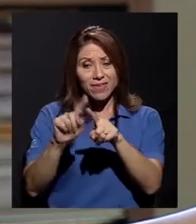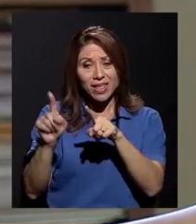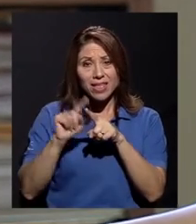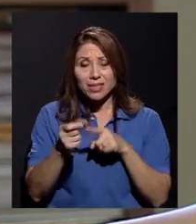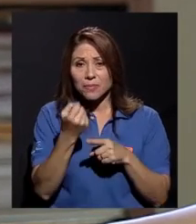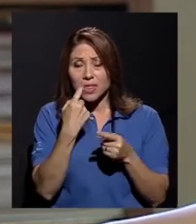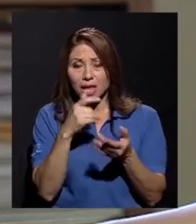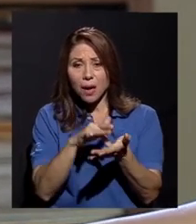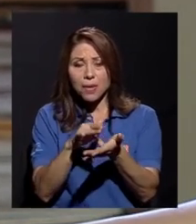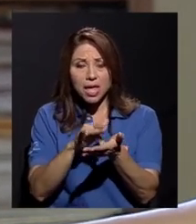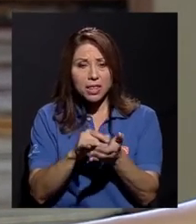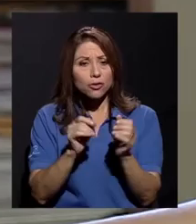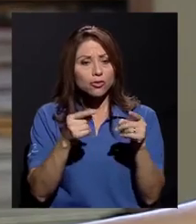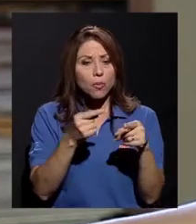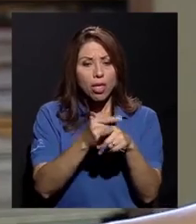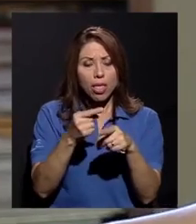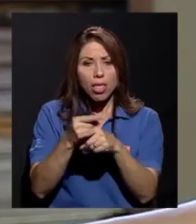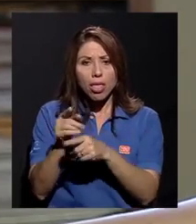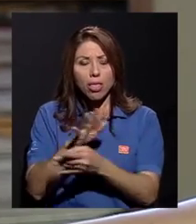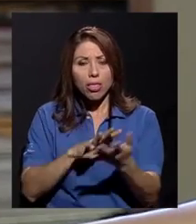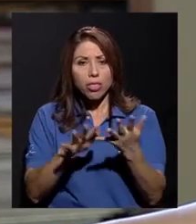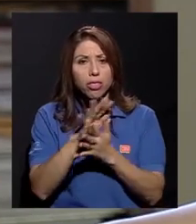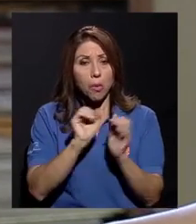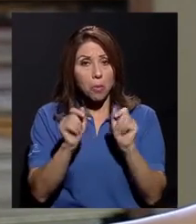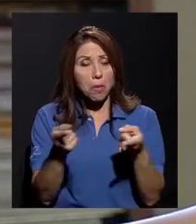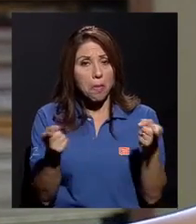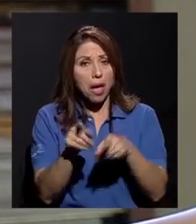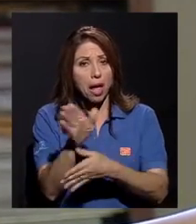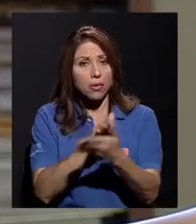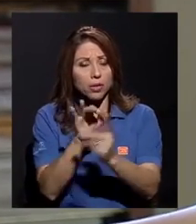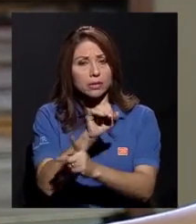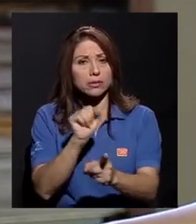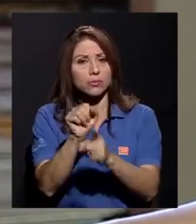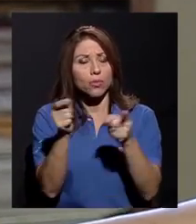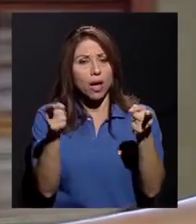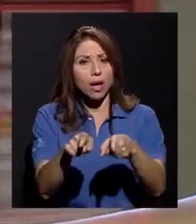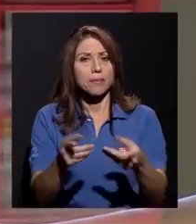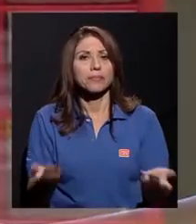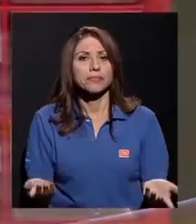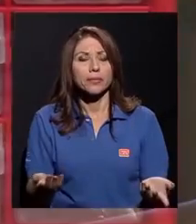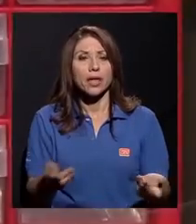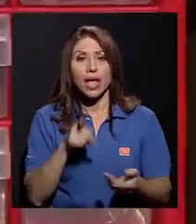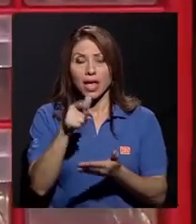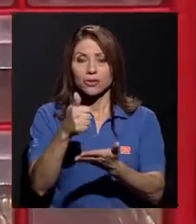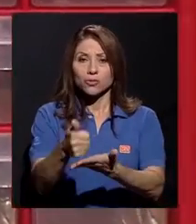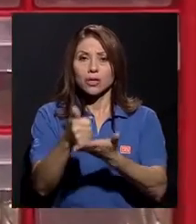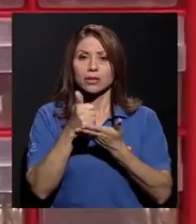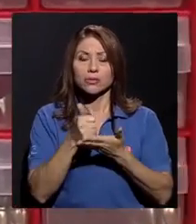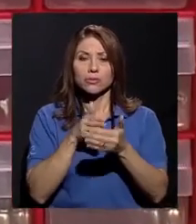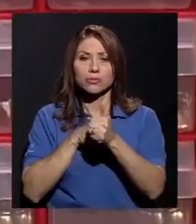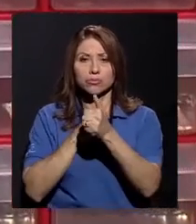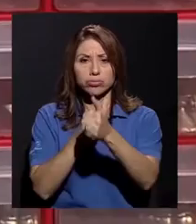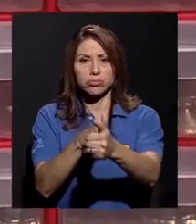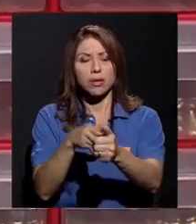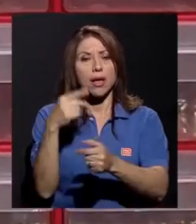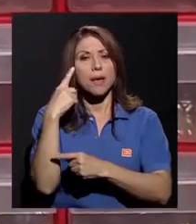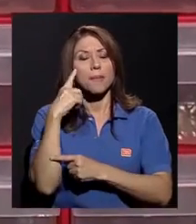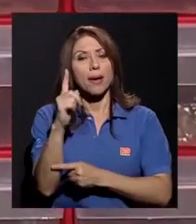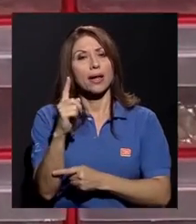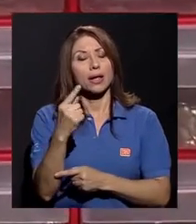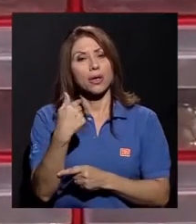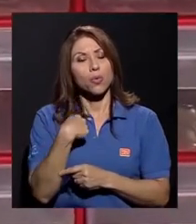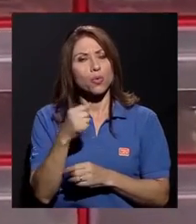o algún efecto adverso que le pueda causar de los medicamentos que está tomando. Y eso nos ayudó como guía para uno